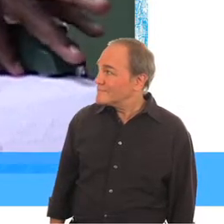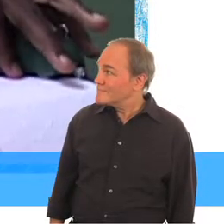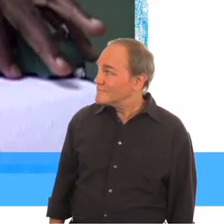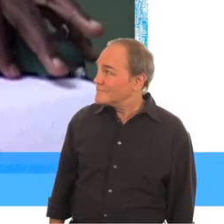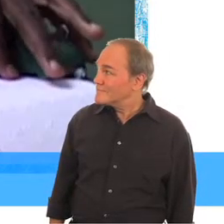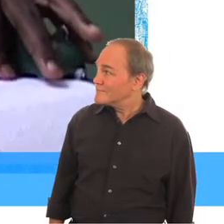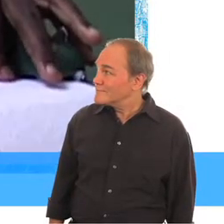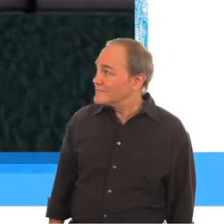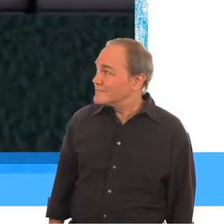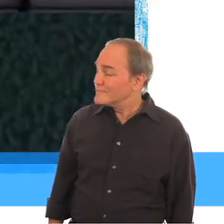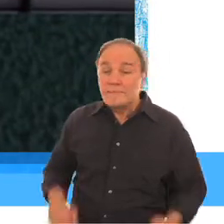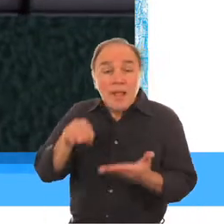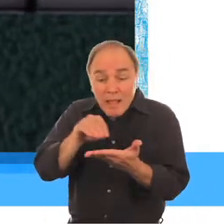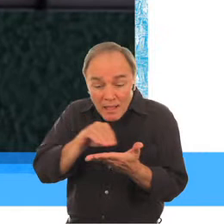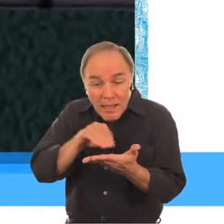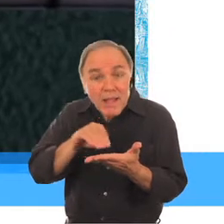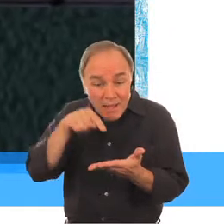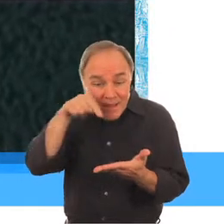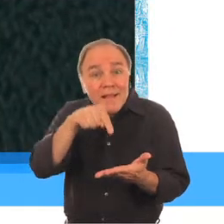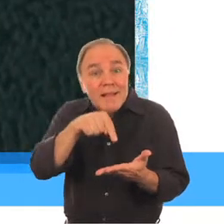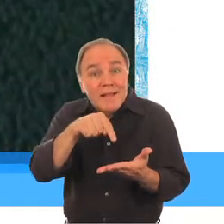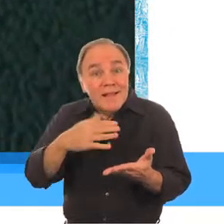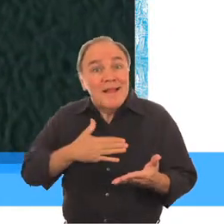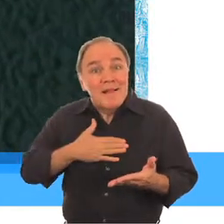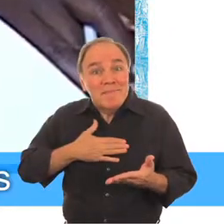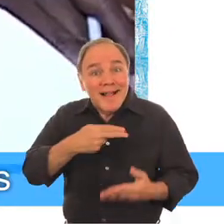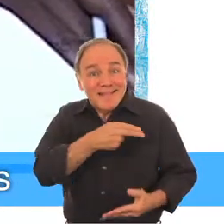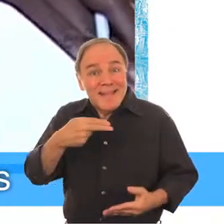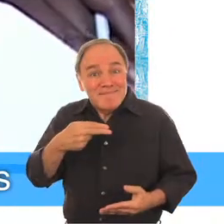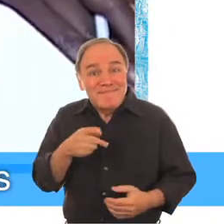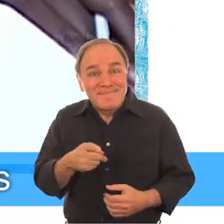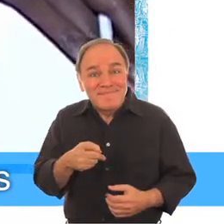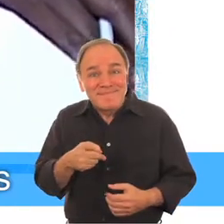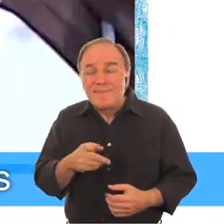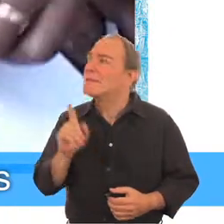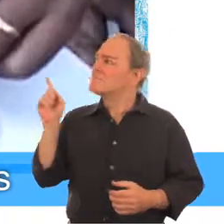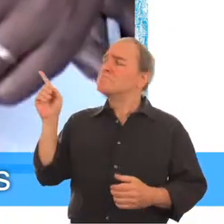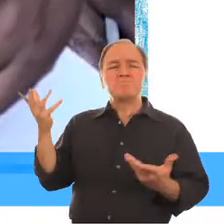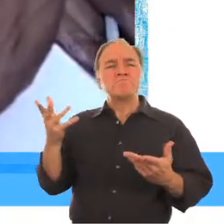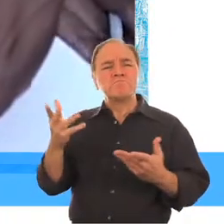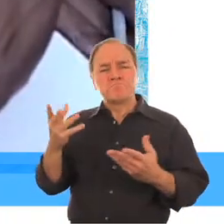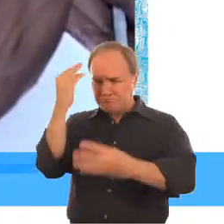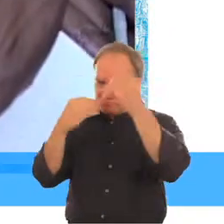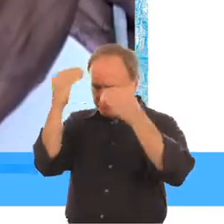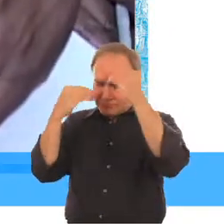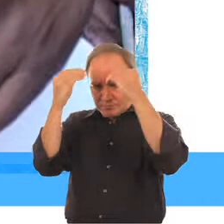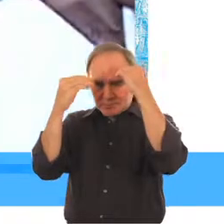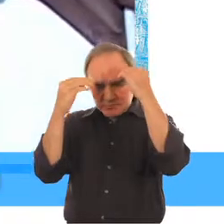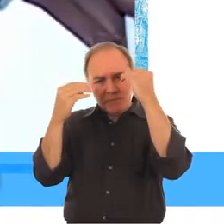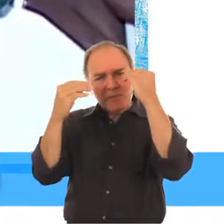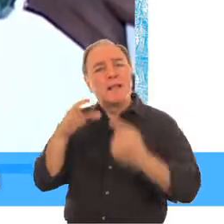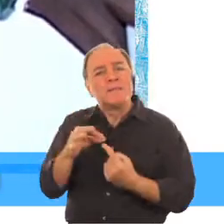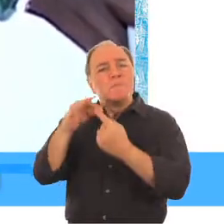Entonces, este es mi nombre Kubalani Mbuse es un alumno de la Escuela San Giles para niños con necesidades especiales